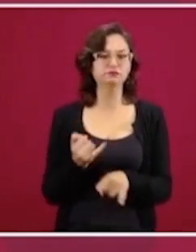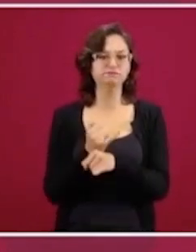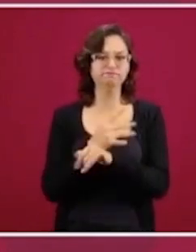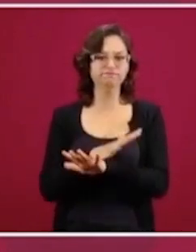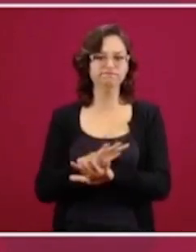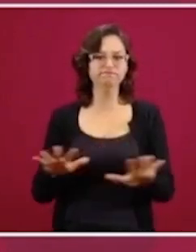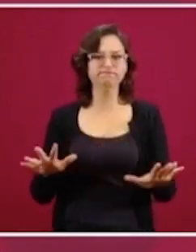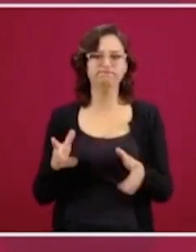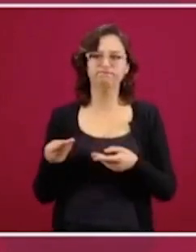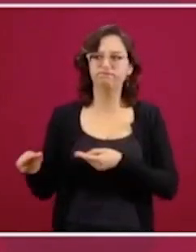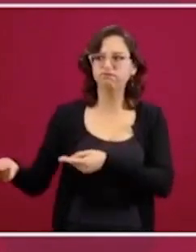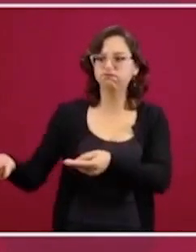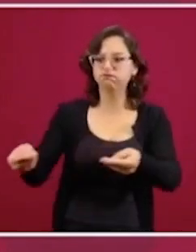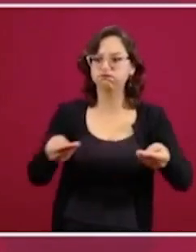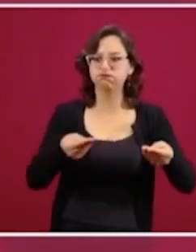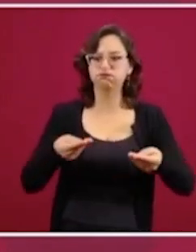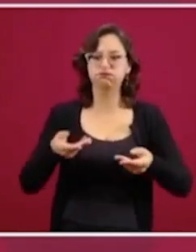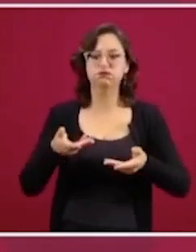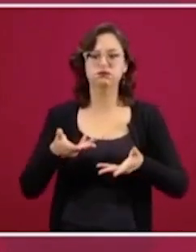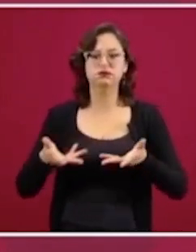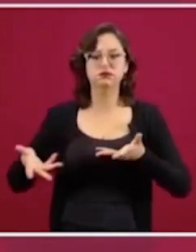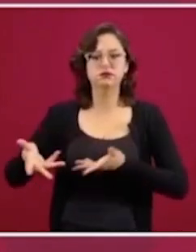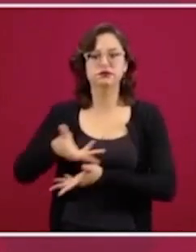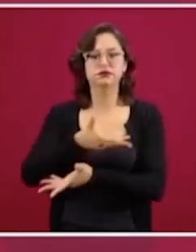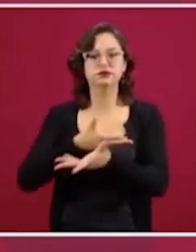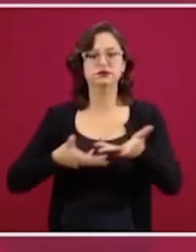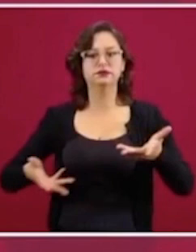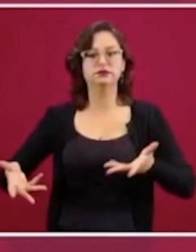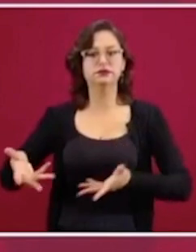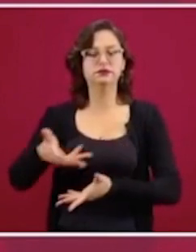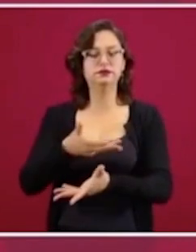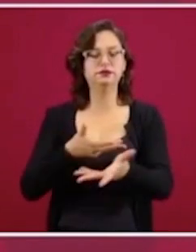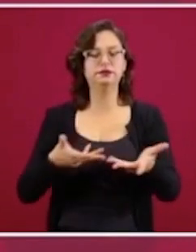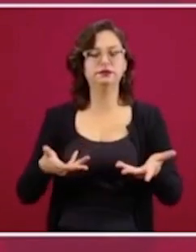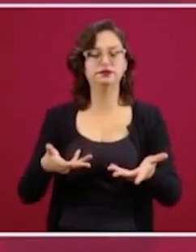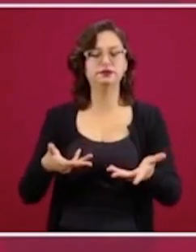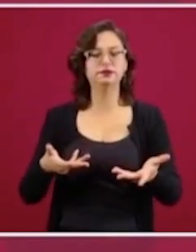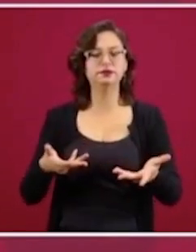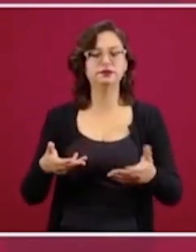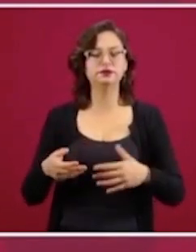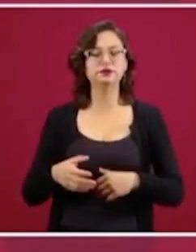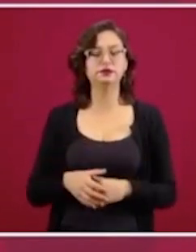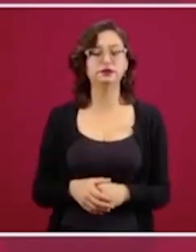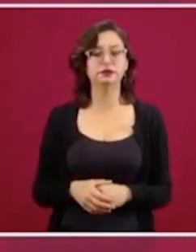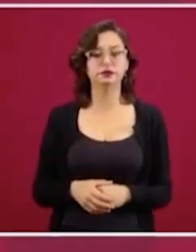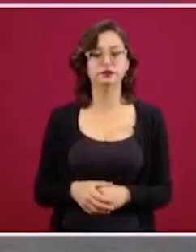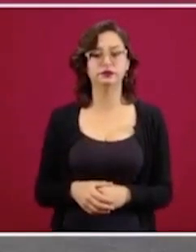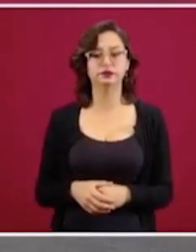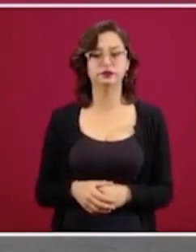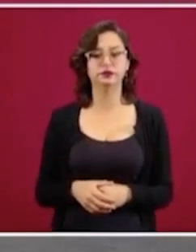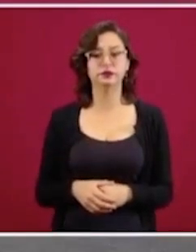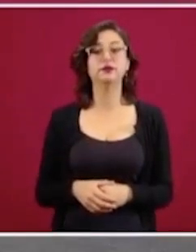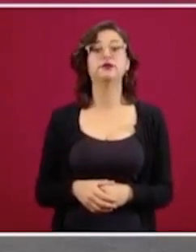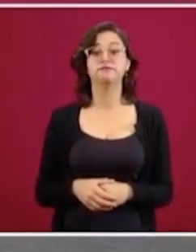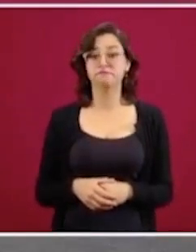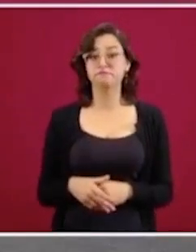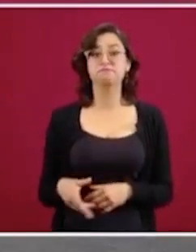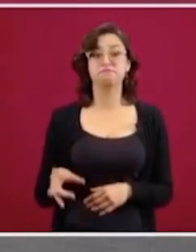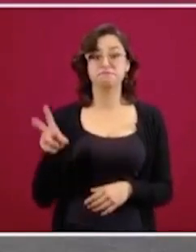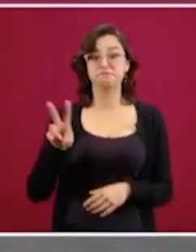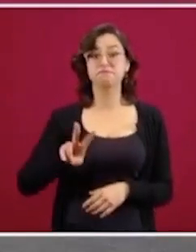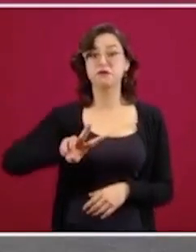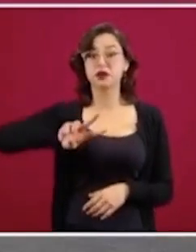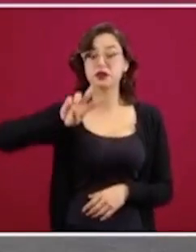resulta que eso fue precisamente